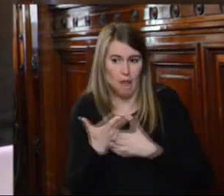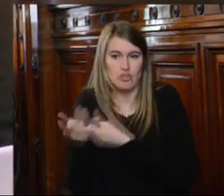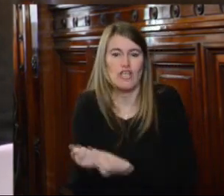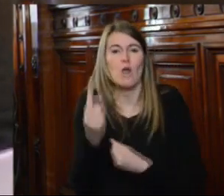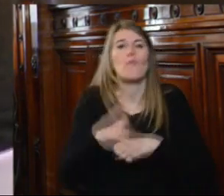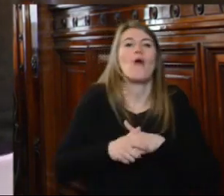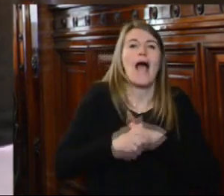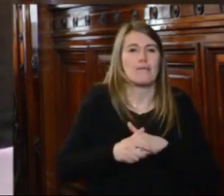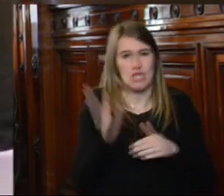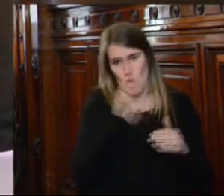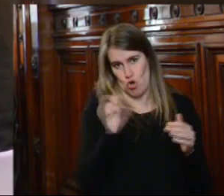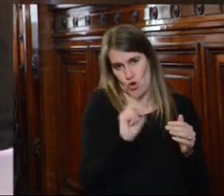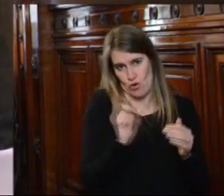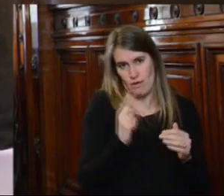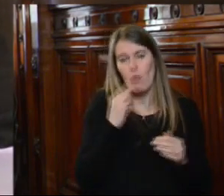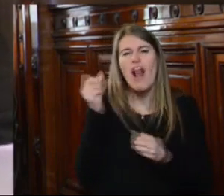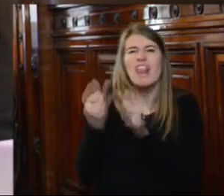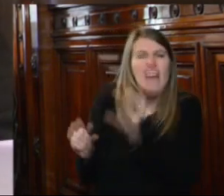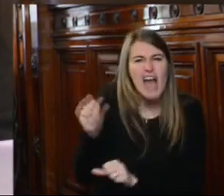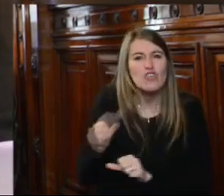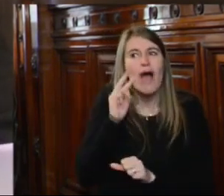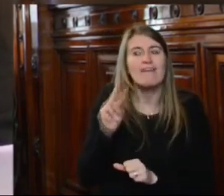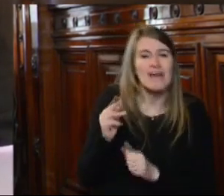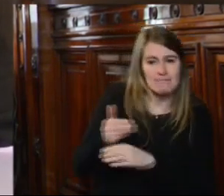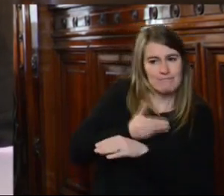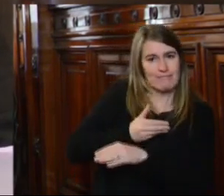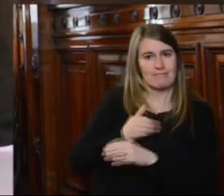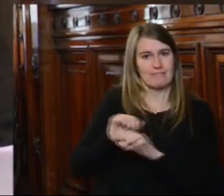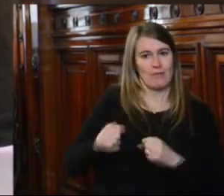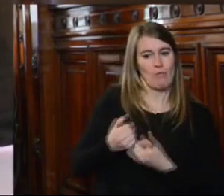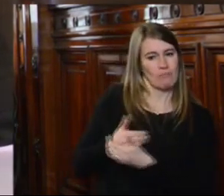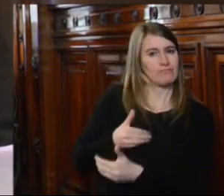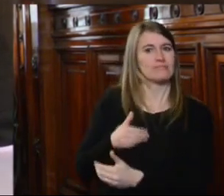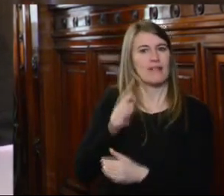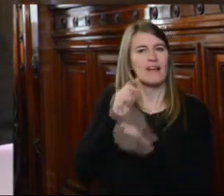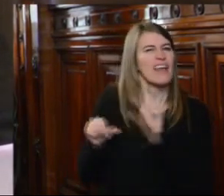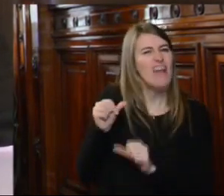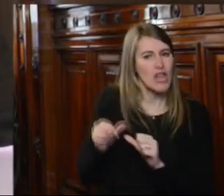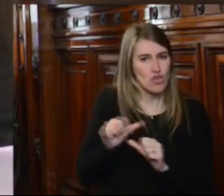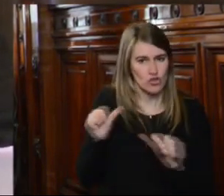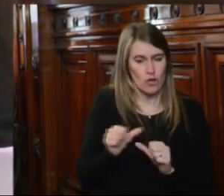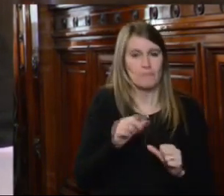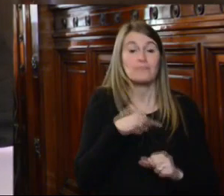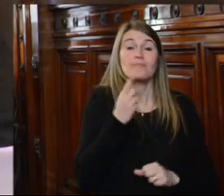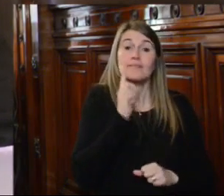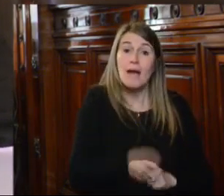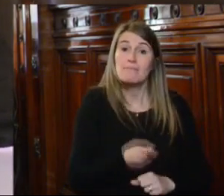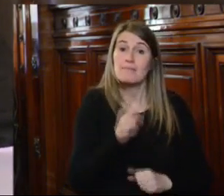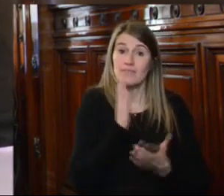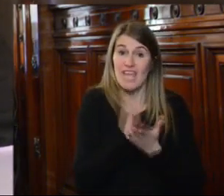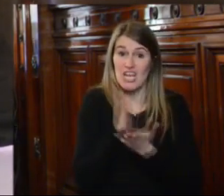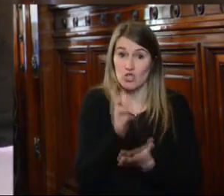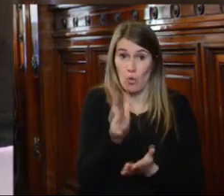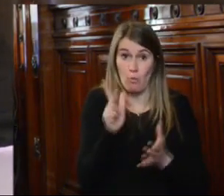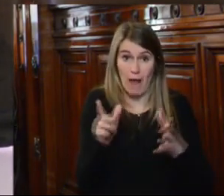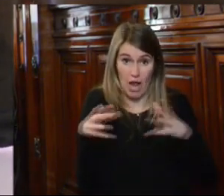hipotéticamente causado el Tribunal también adujo que la resolución de la Institución Nacional de Derechos Humanos no